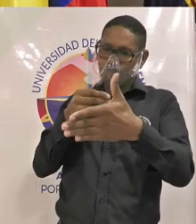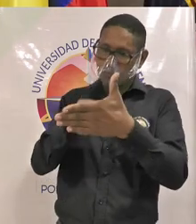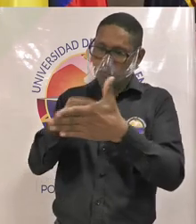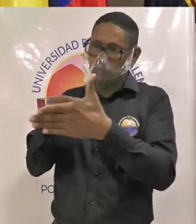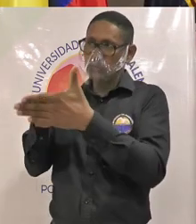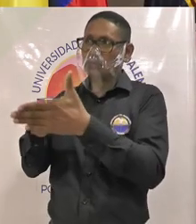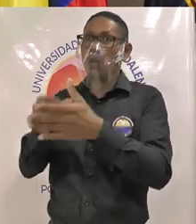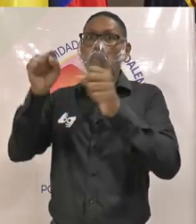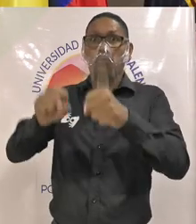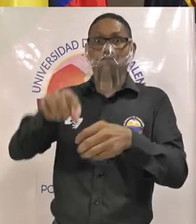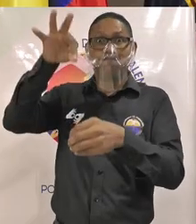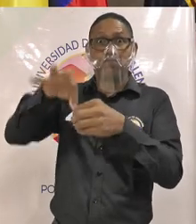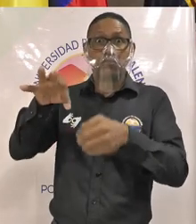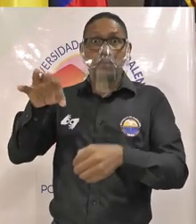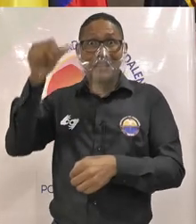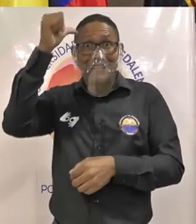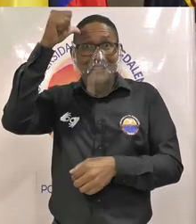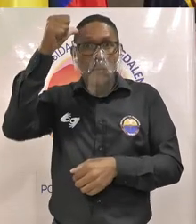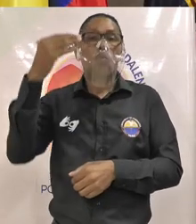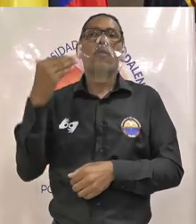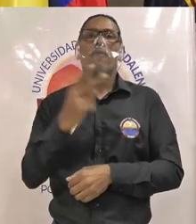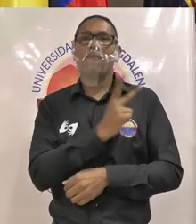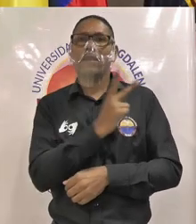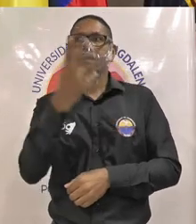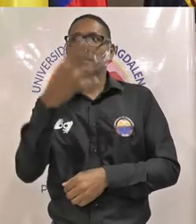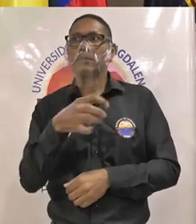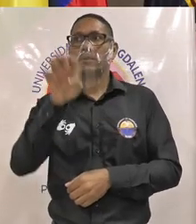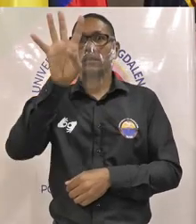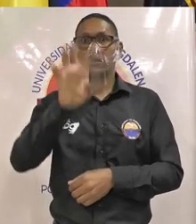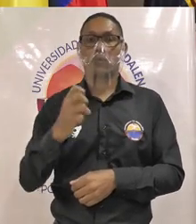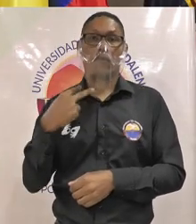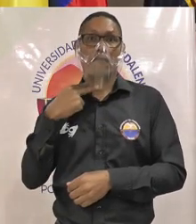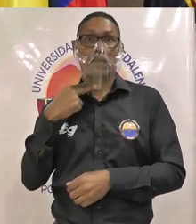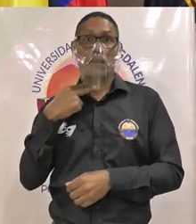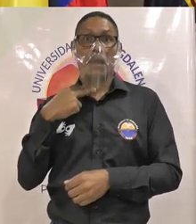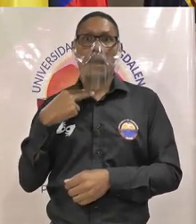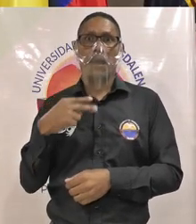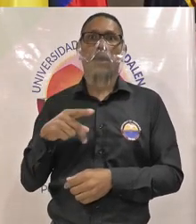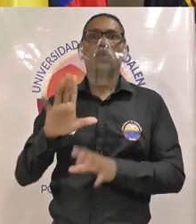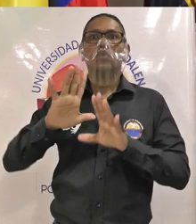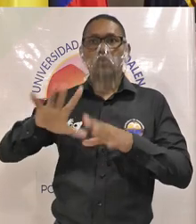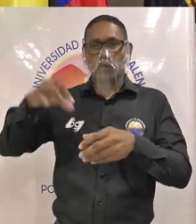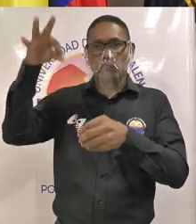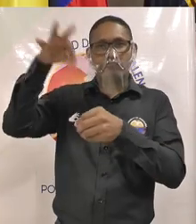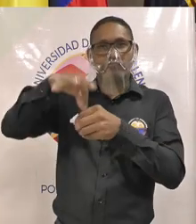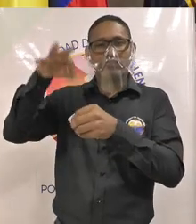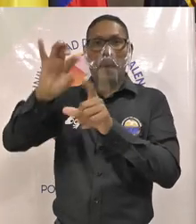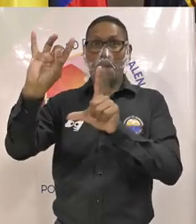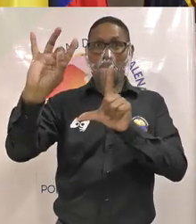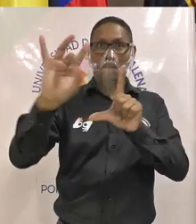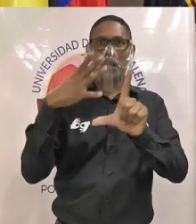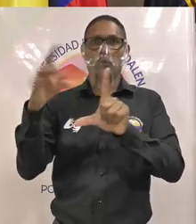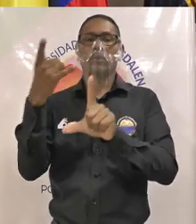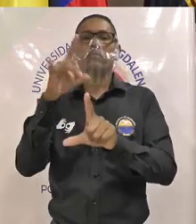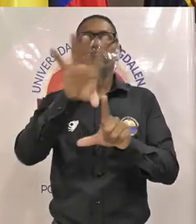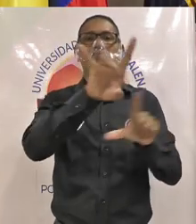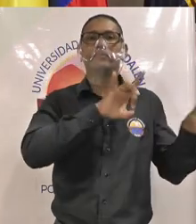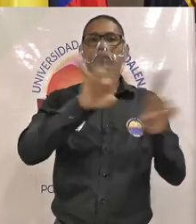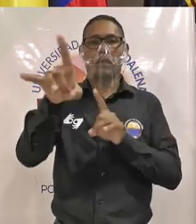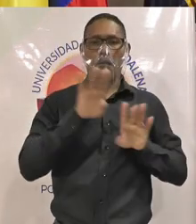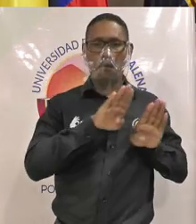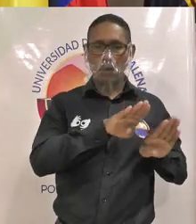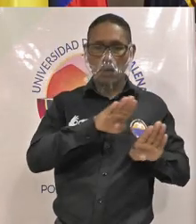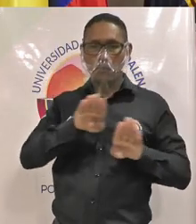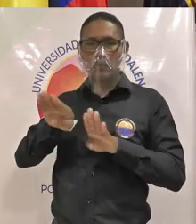no olviden la fecha clave este viernes 19 de noviembre se llevará a cabo la jornada de votación virtual para la elección de representantes